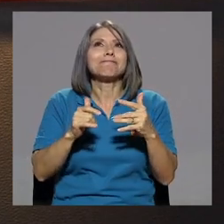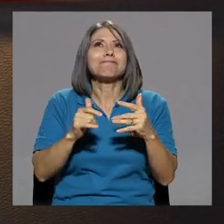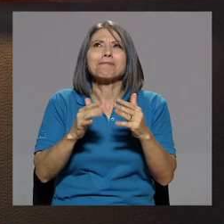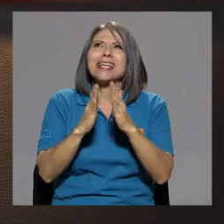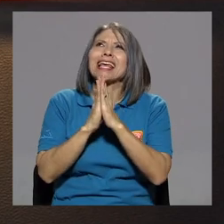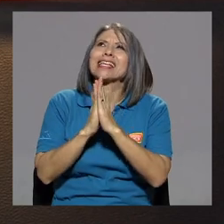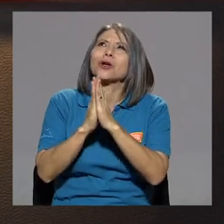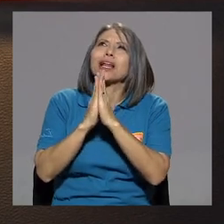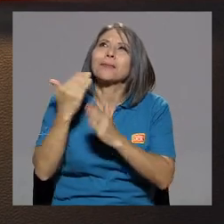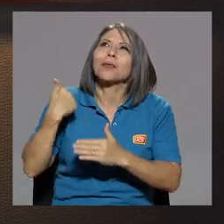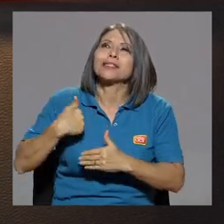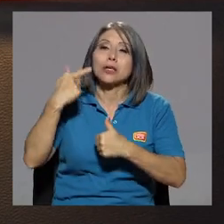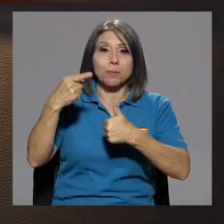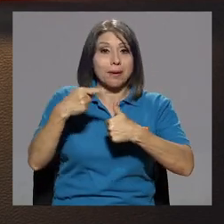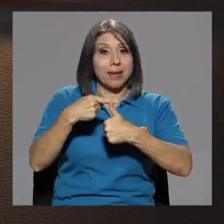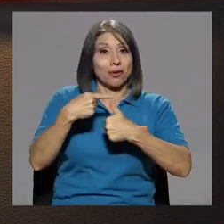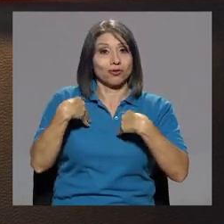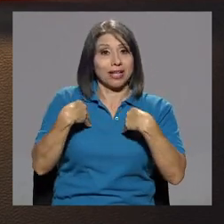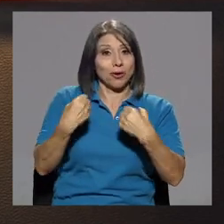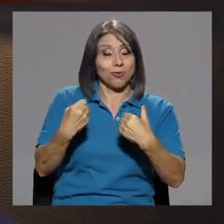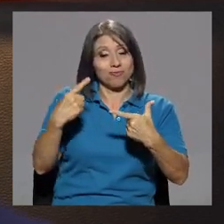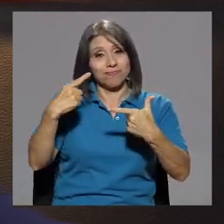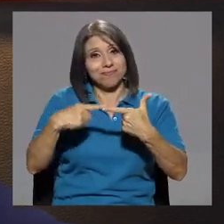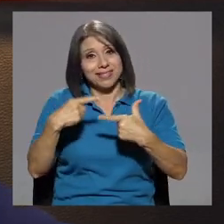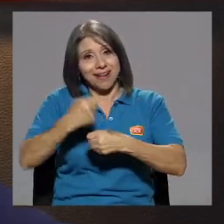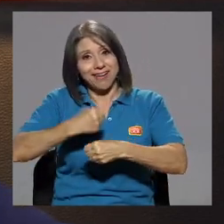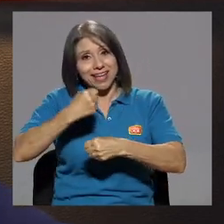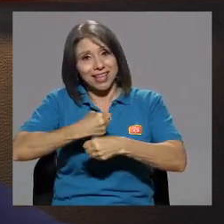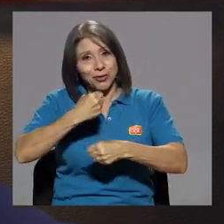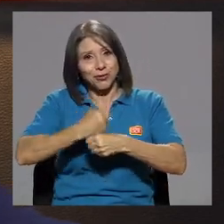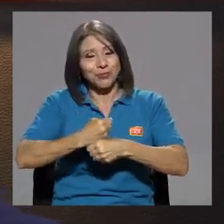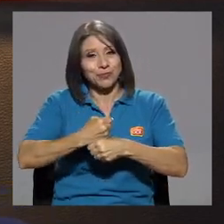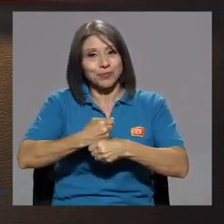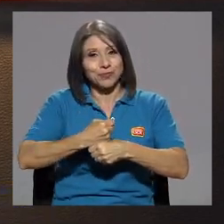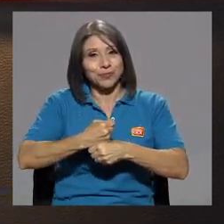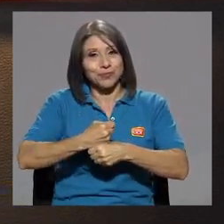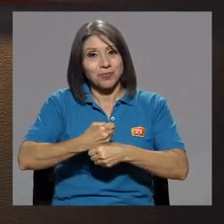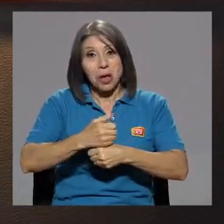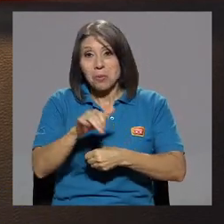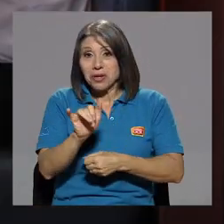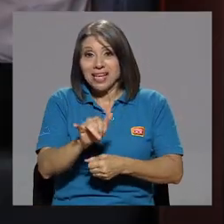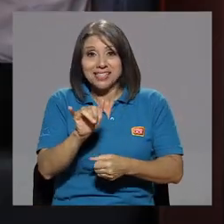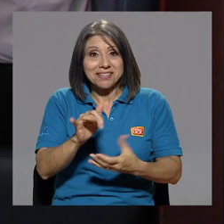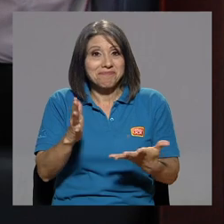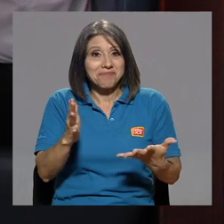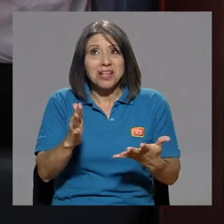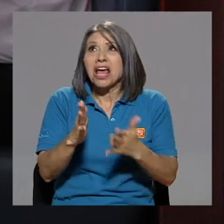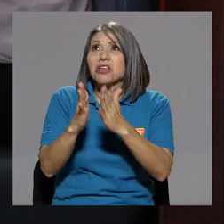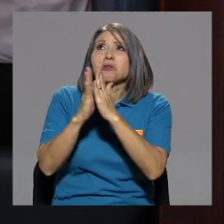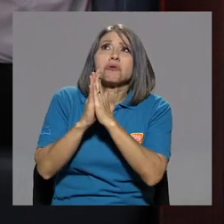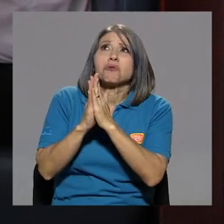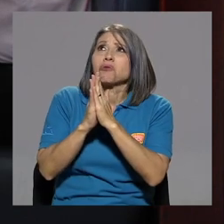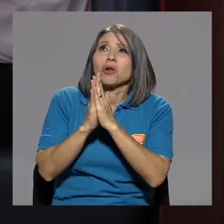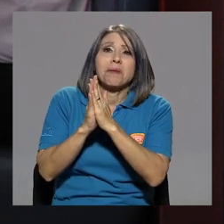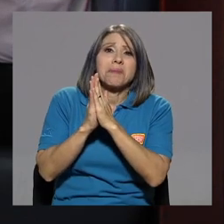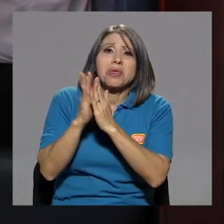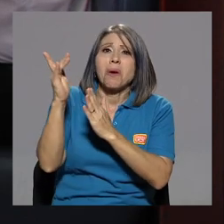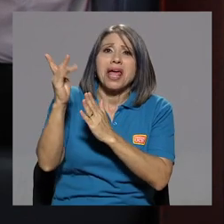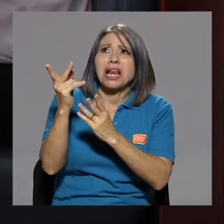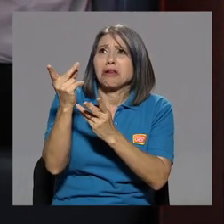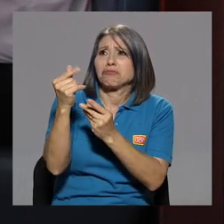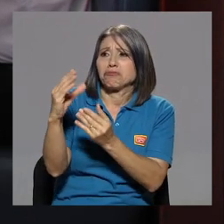lo que le pido al Señor. Primero le pido salud y después trabajito, ¿verdad? Porque así, yo no le pido a él